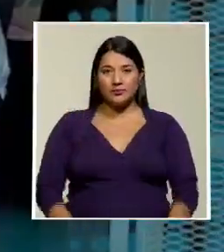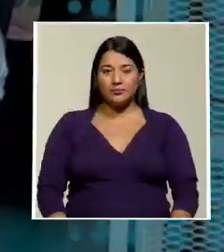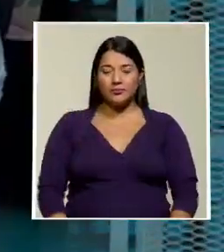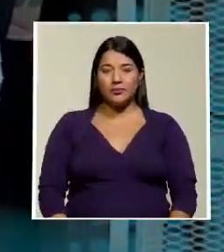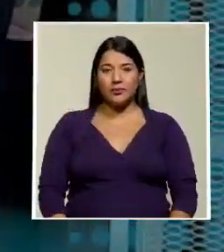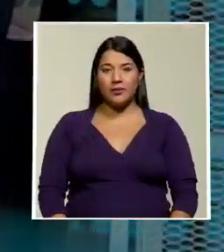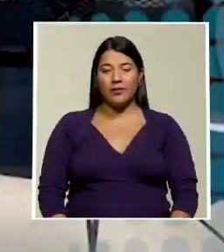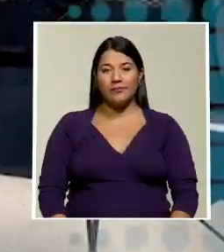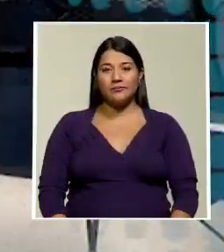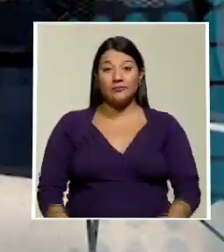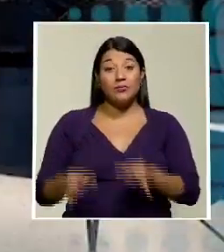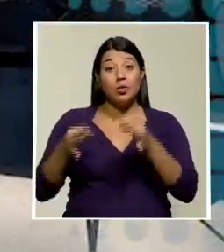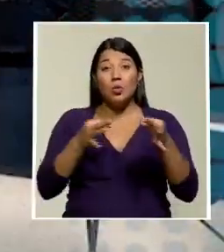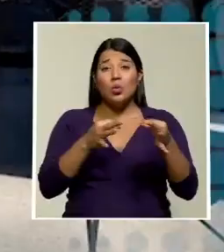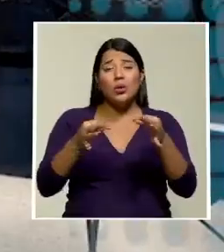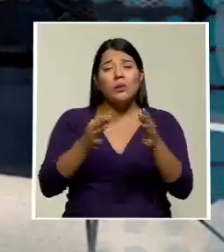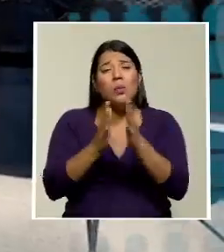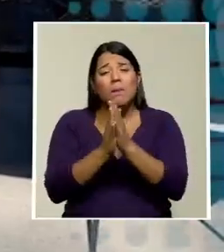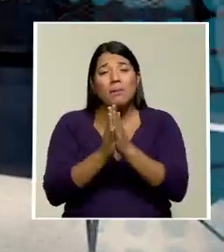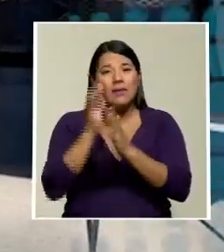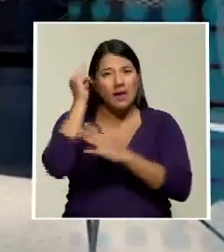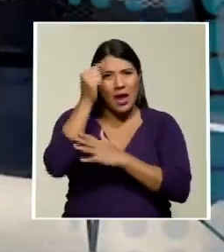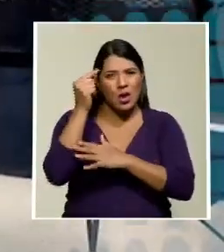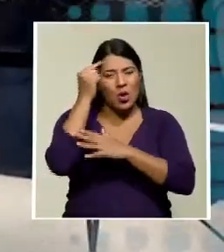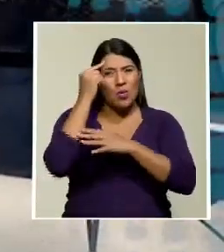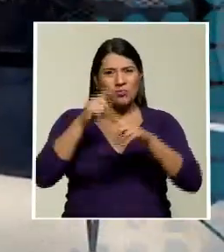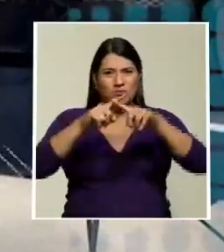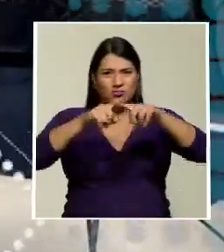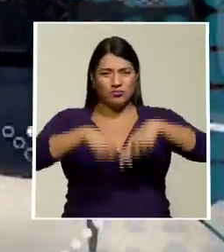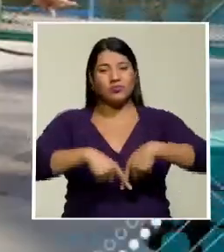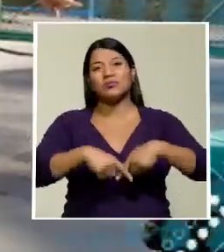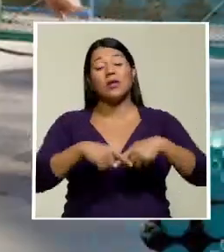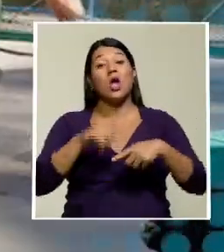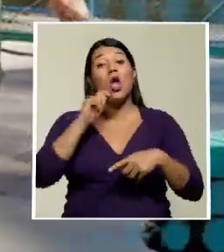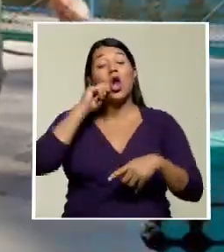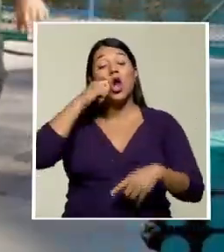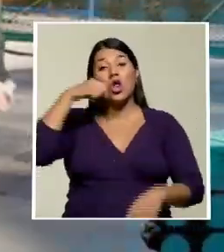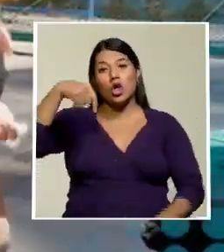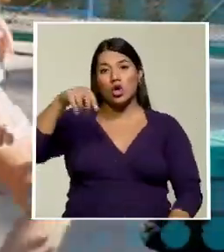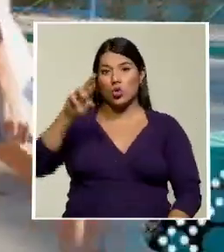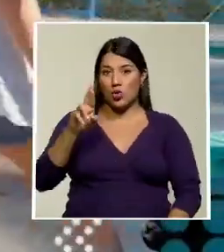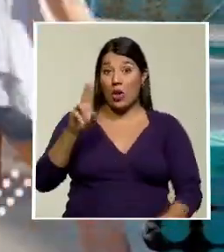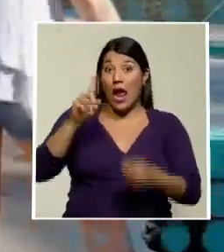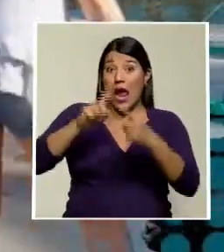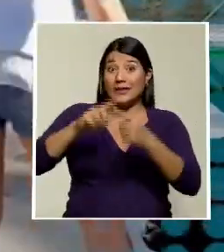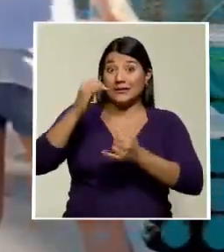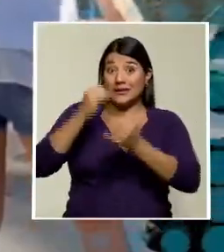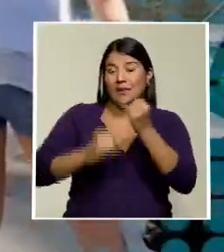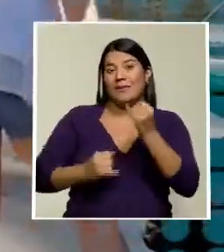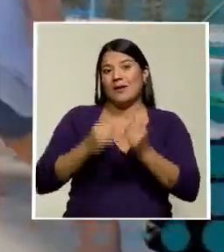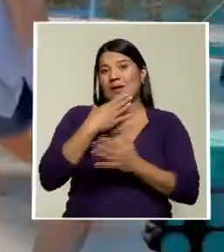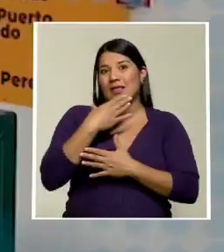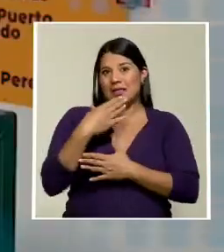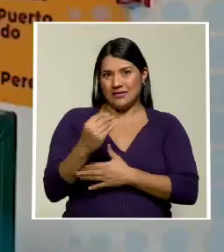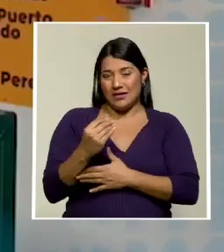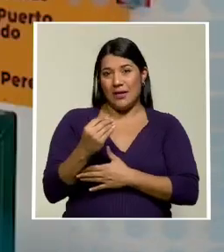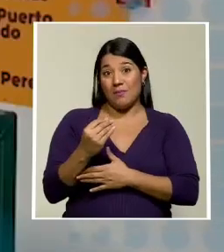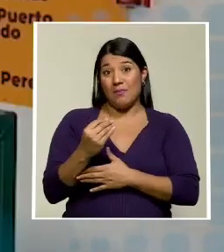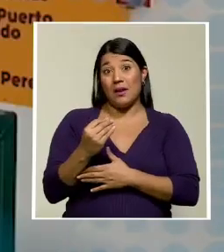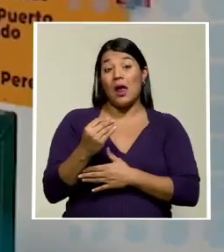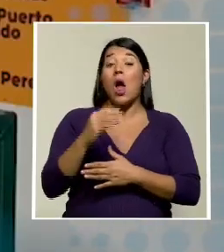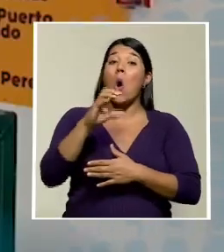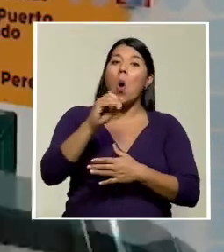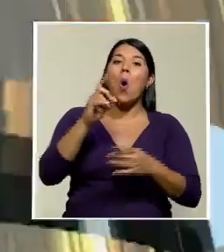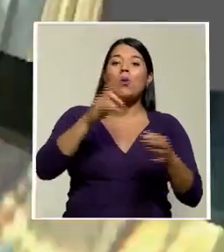El sector turismo le pide al gobierno que suspenda la certificación QR, al menos hasta que termine la temporada alta, en abril del próximo